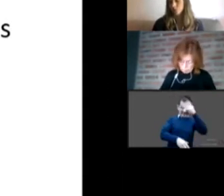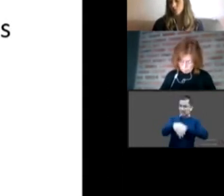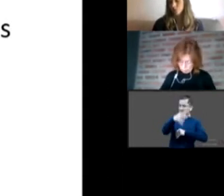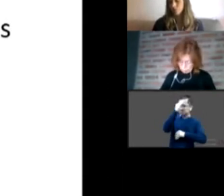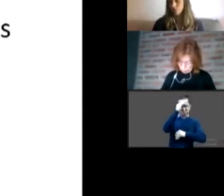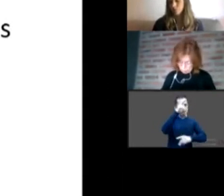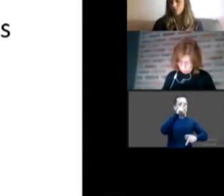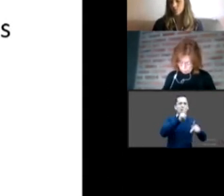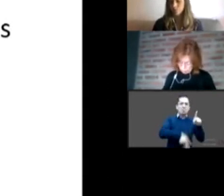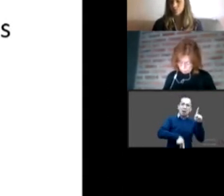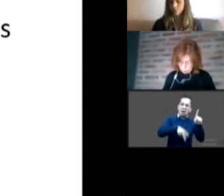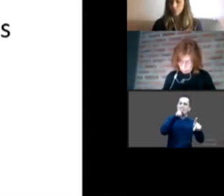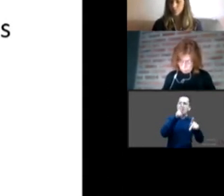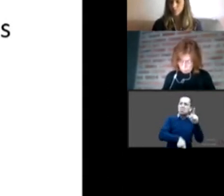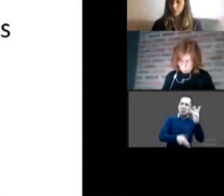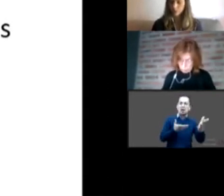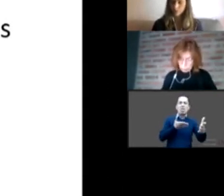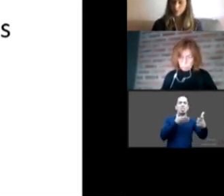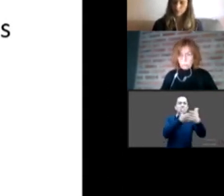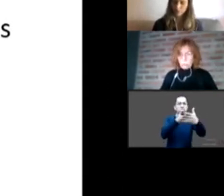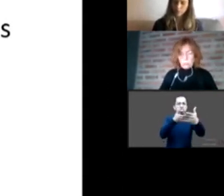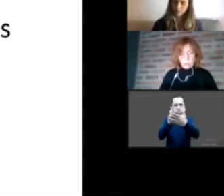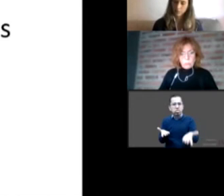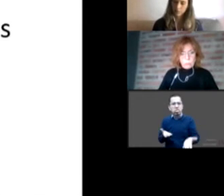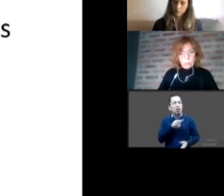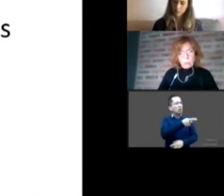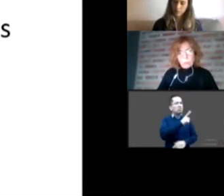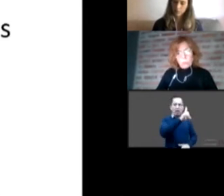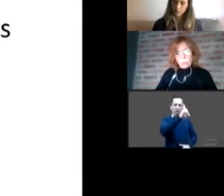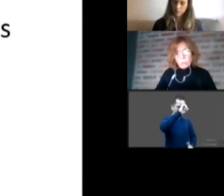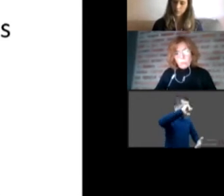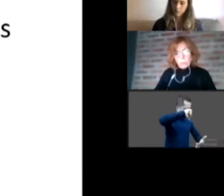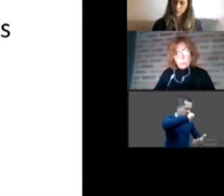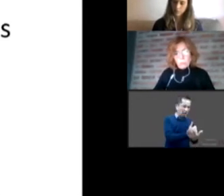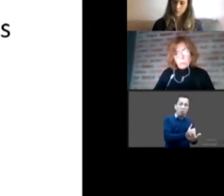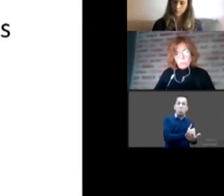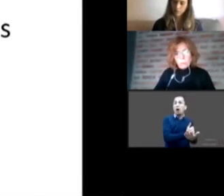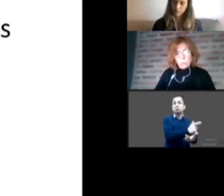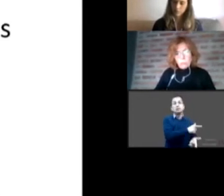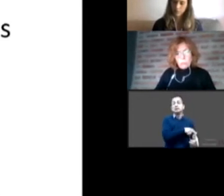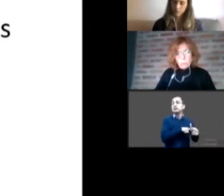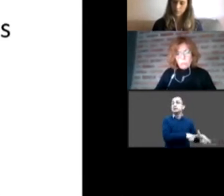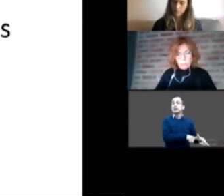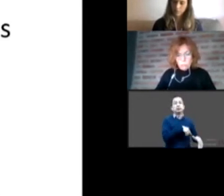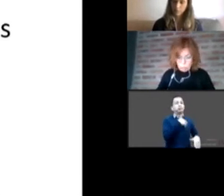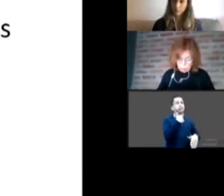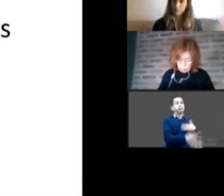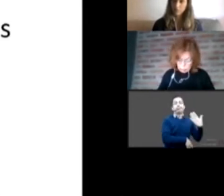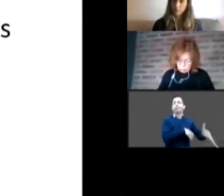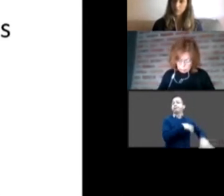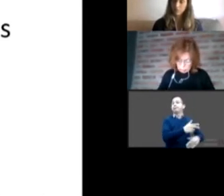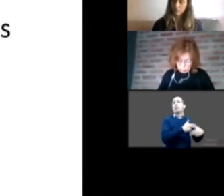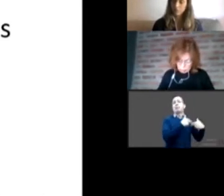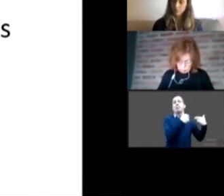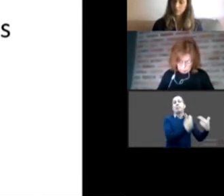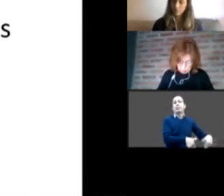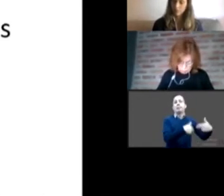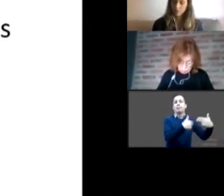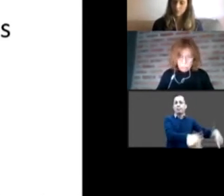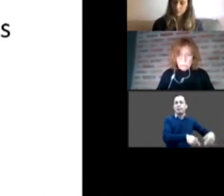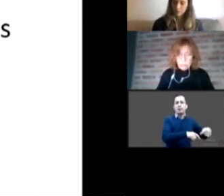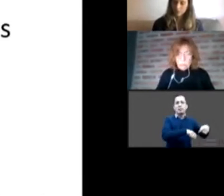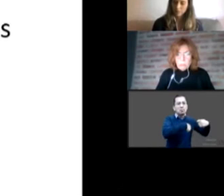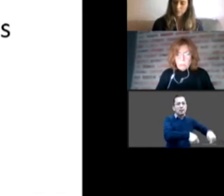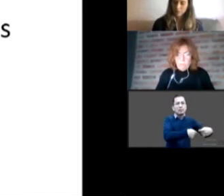consecuencias del trauma continuarán por generaciones y esta es una de las situaciones que